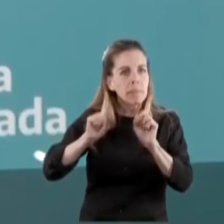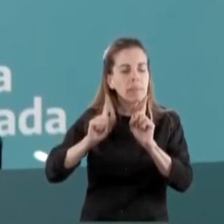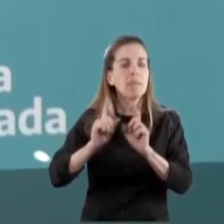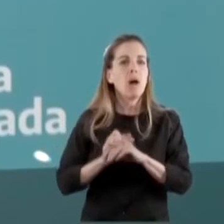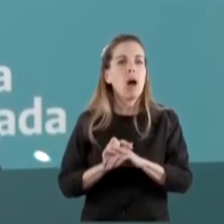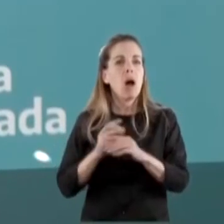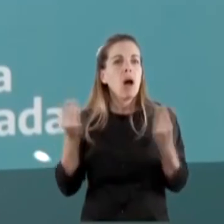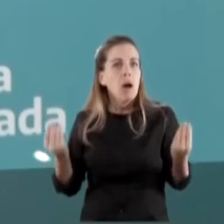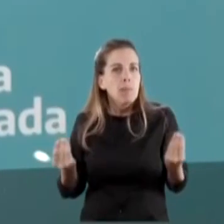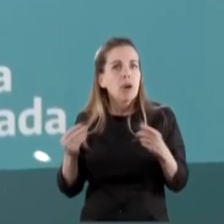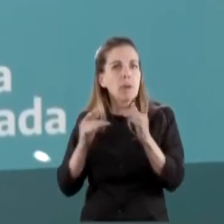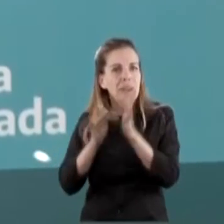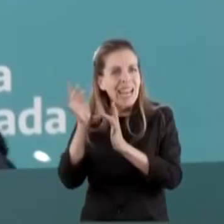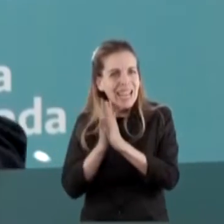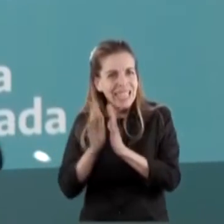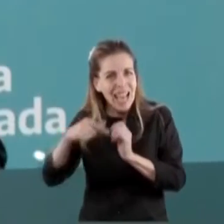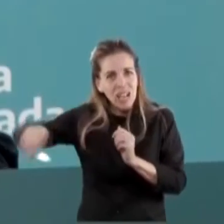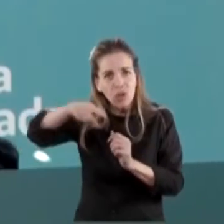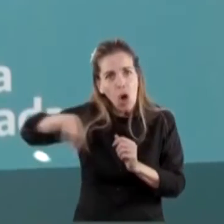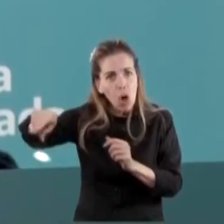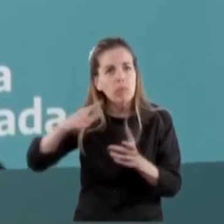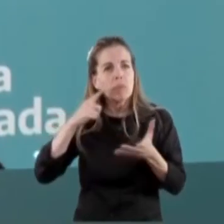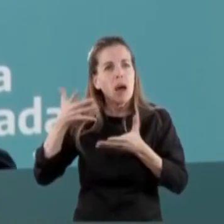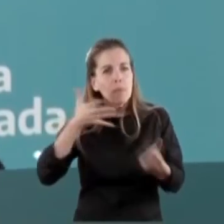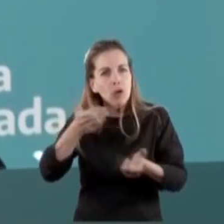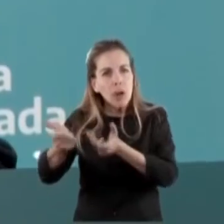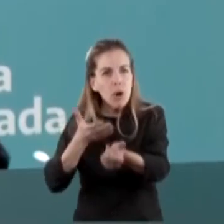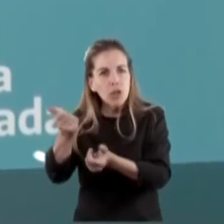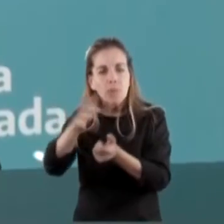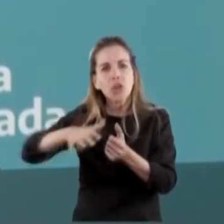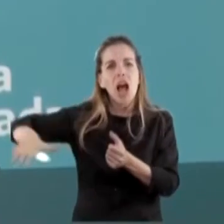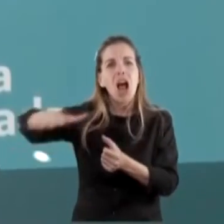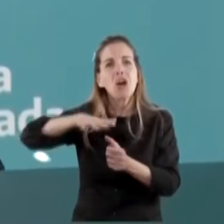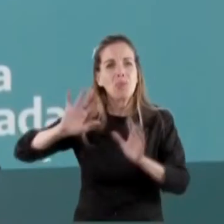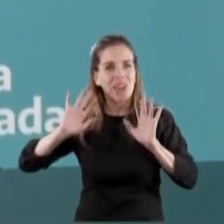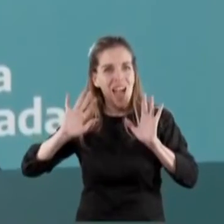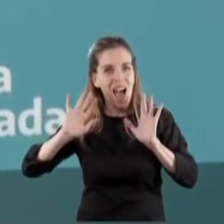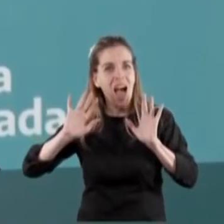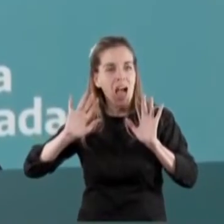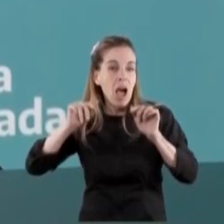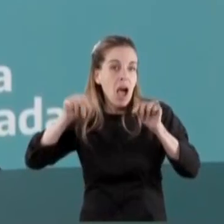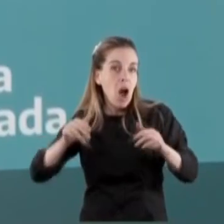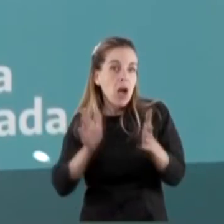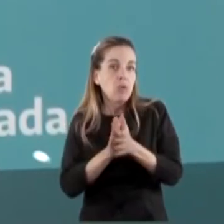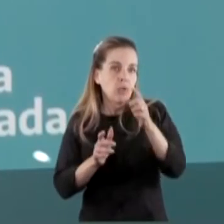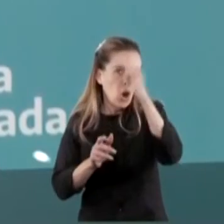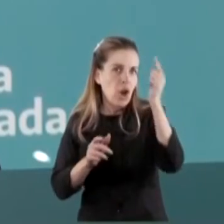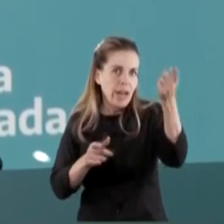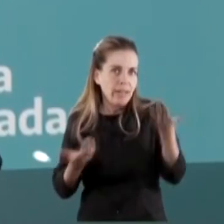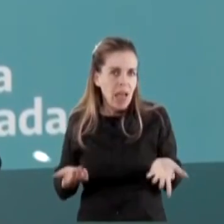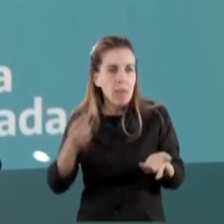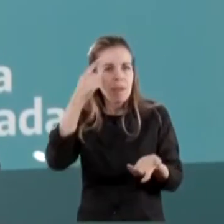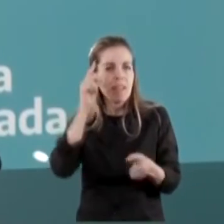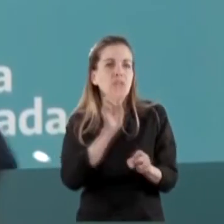el Estado a cada barrio y cada lugar, y ahí la articulación y el trabajo en función del cuidado de las argentinas